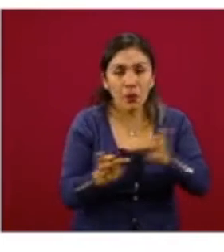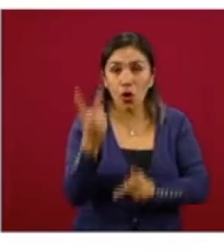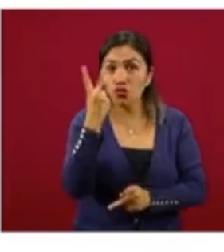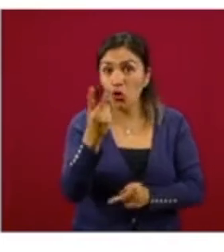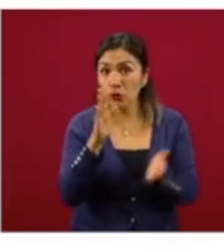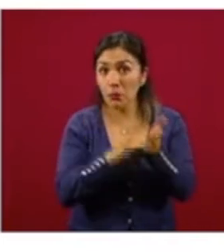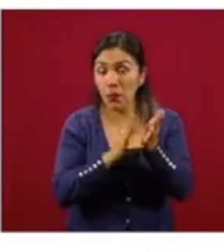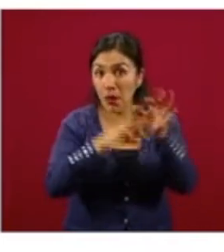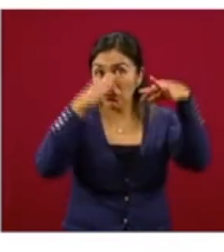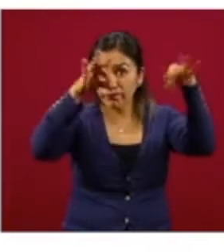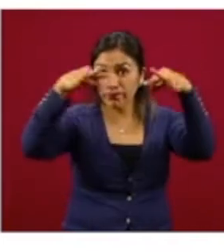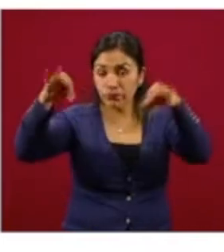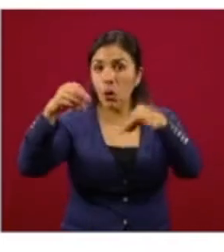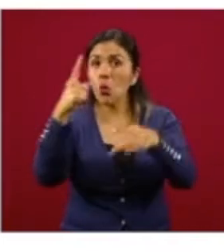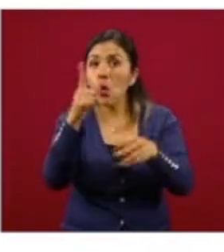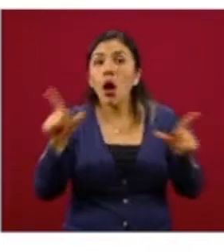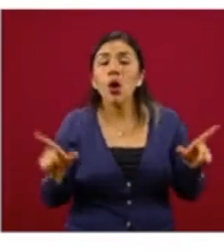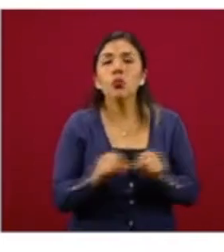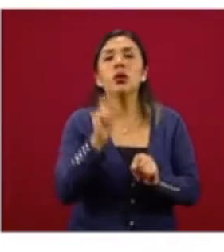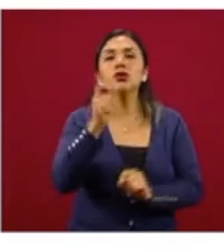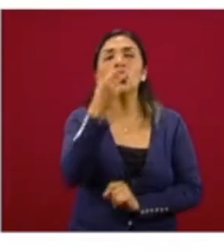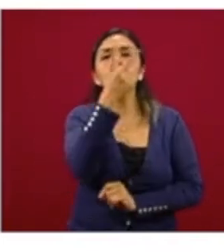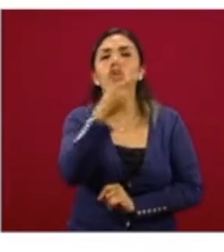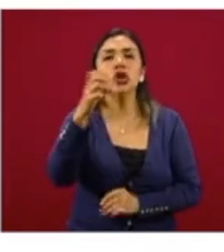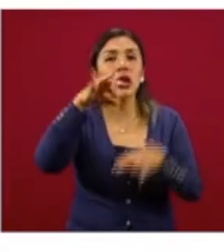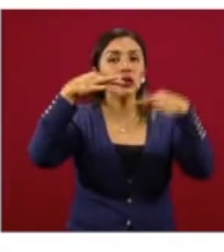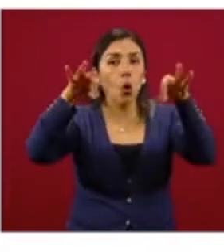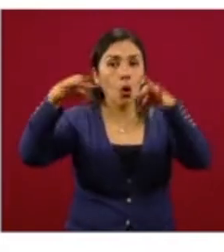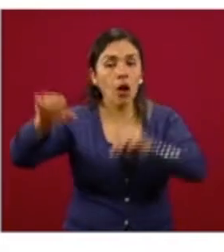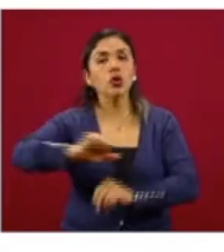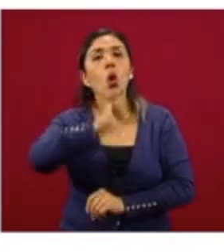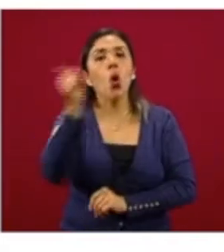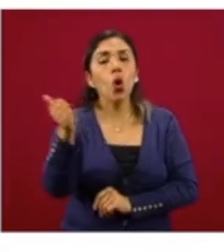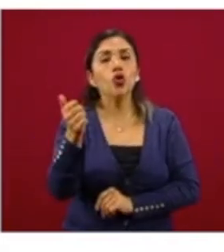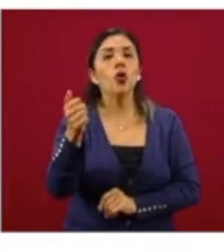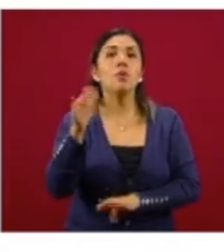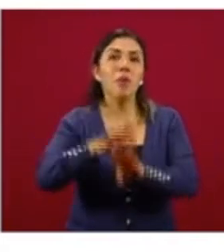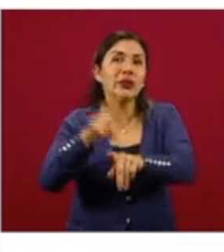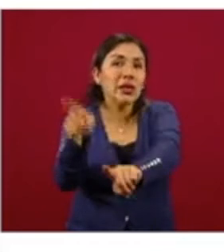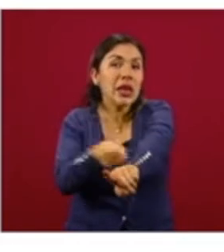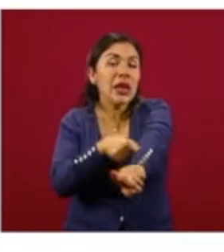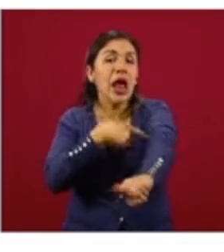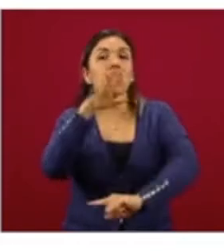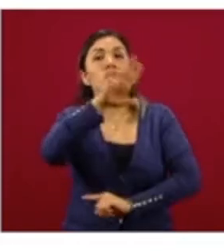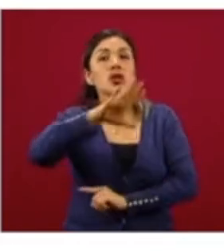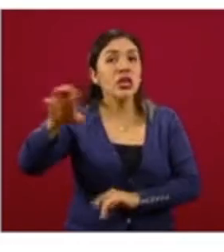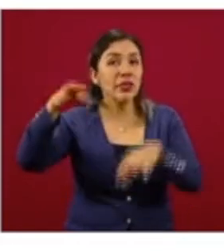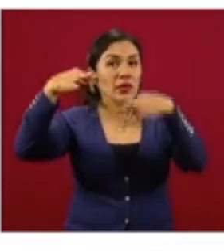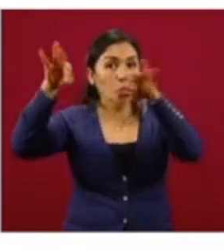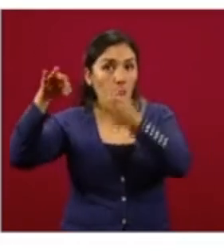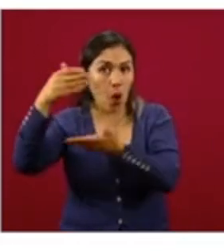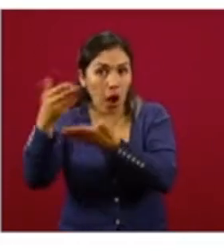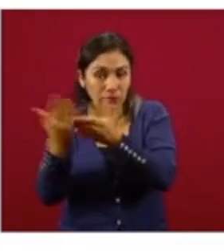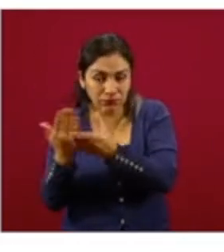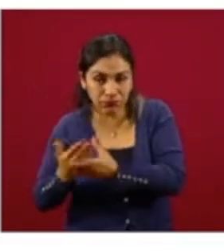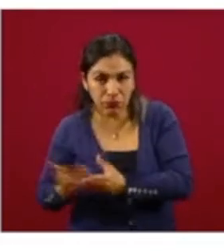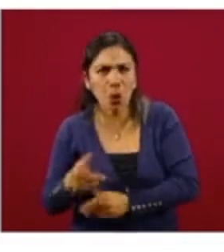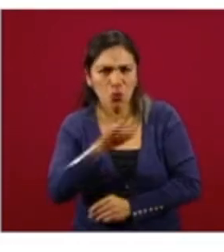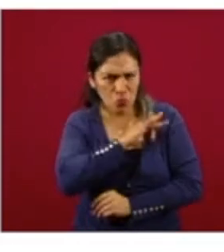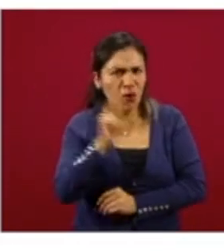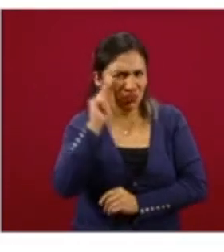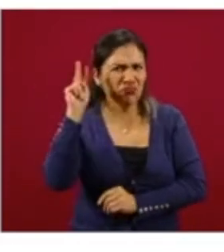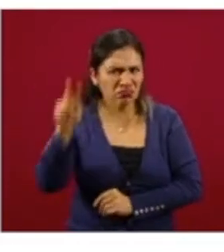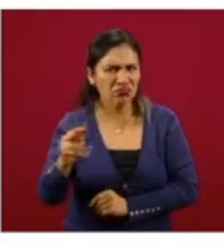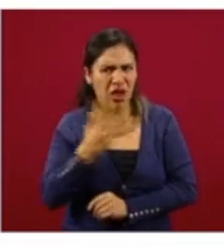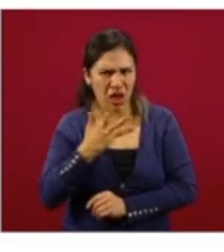documentos, es un documento resumen de 200 cuartillas y un documento amplio de más de 500 cuartillas que lo pueden consultar.